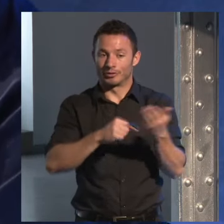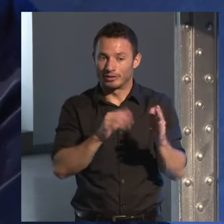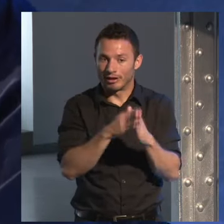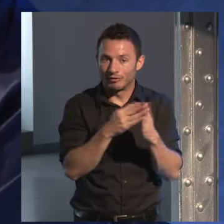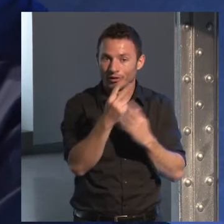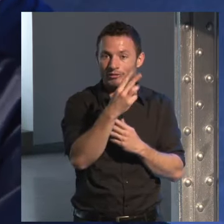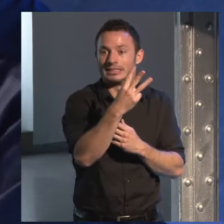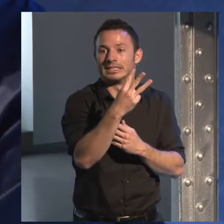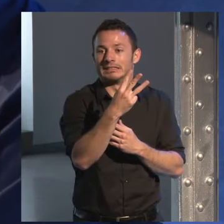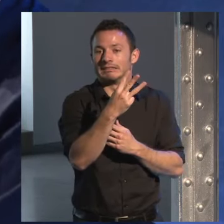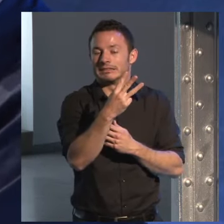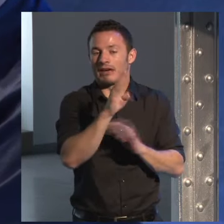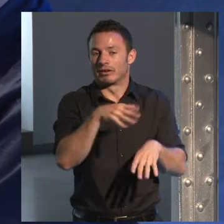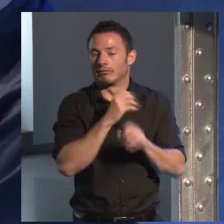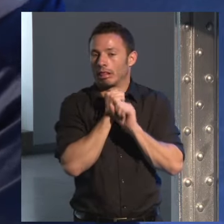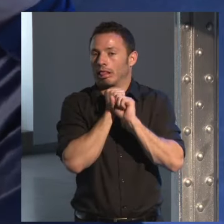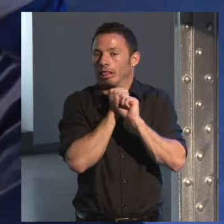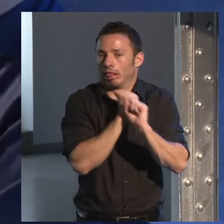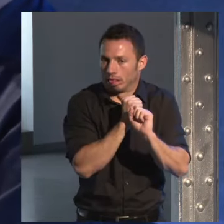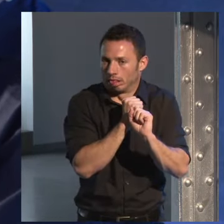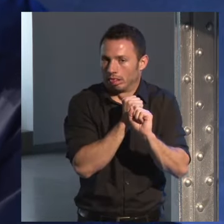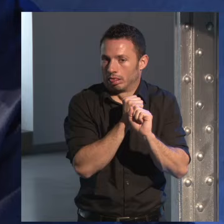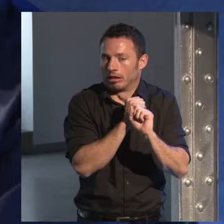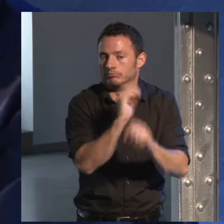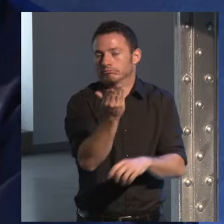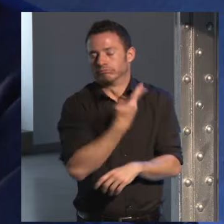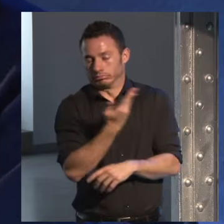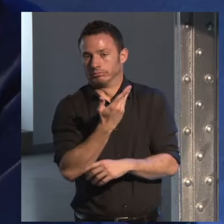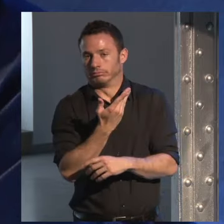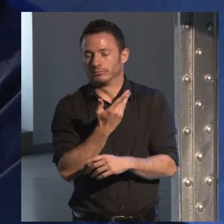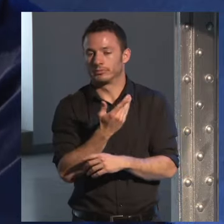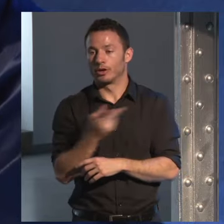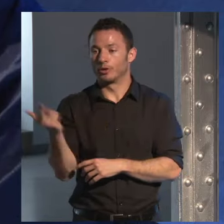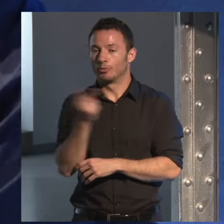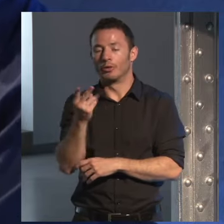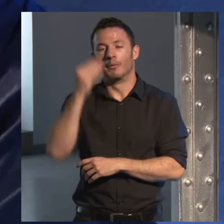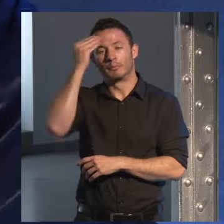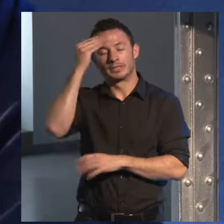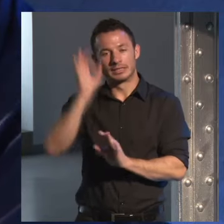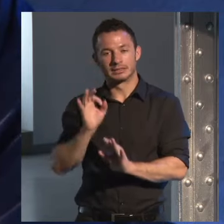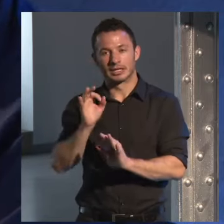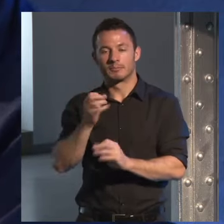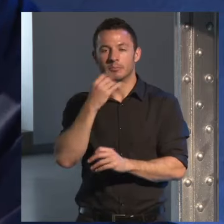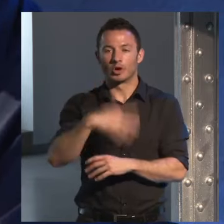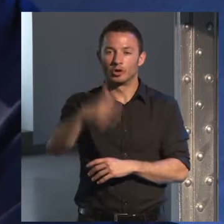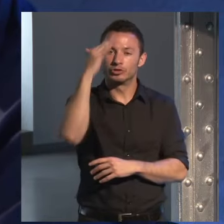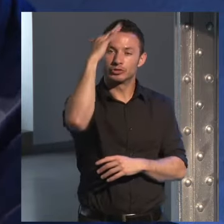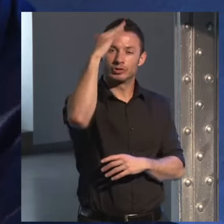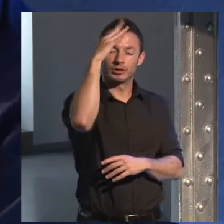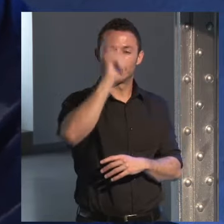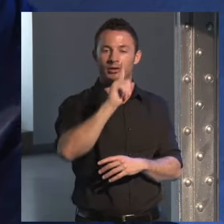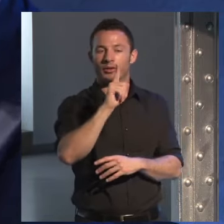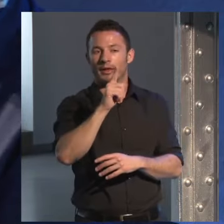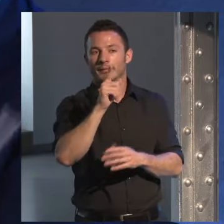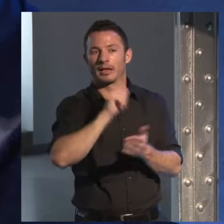libros y que luego eso al final te acaba te acaba haciendo daño la literatura ¿pensáis eso? ¿que es mejor no soñar en vivir solo de la